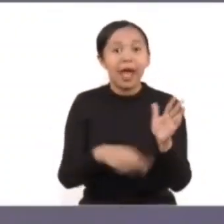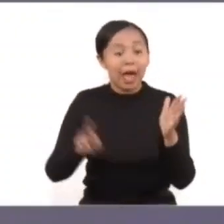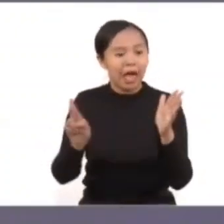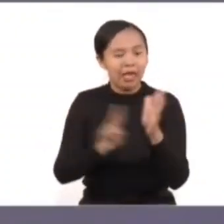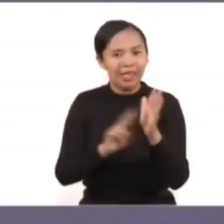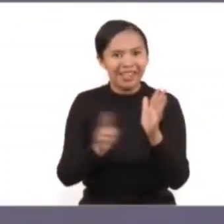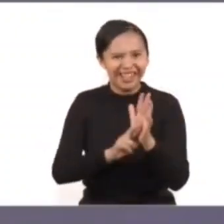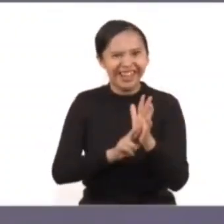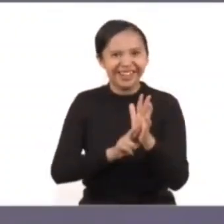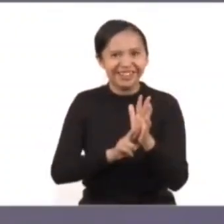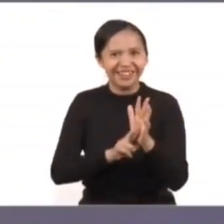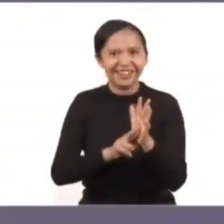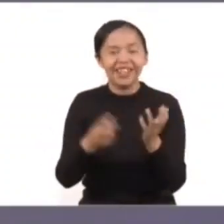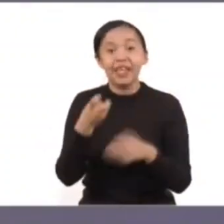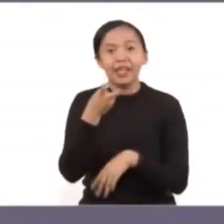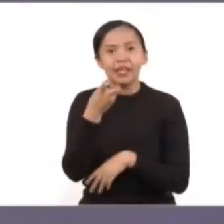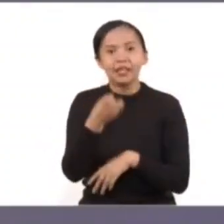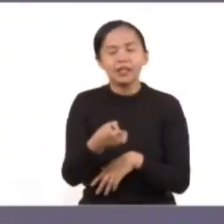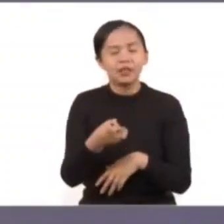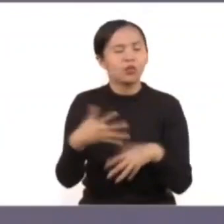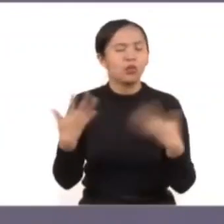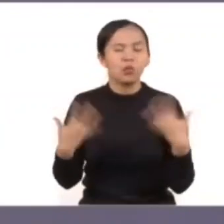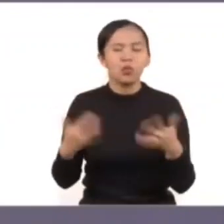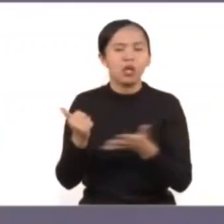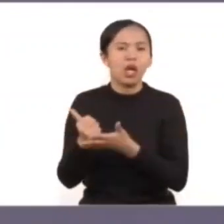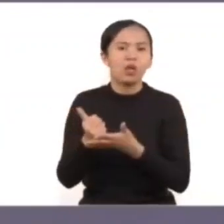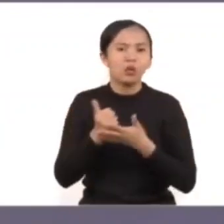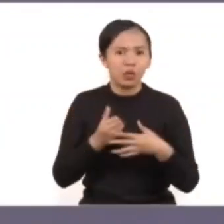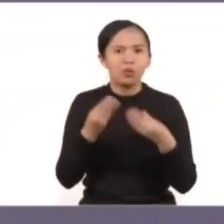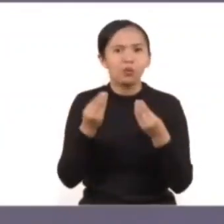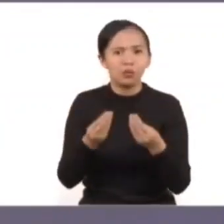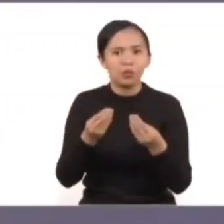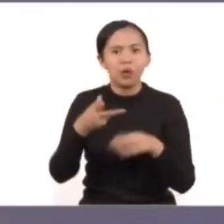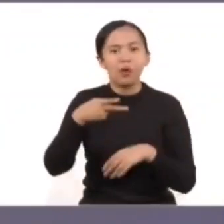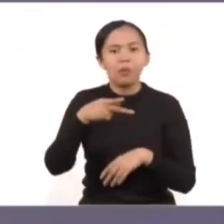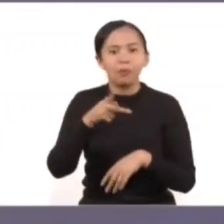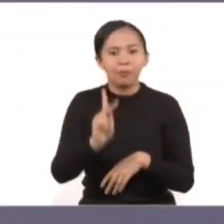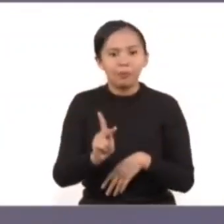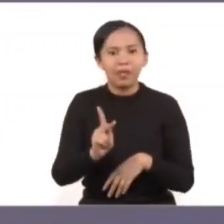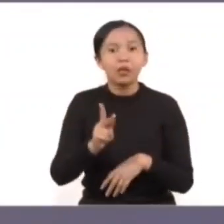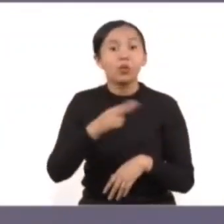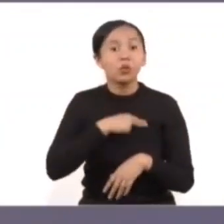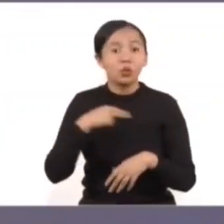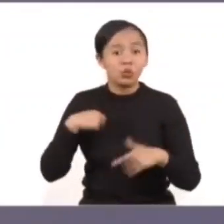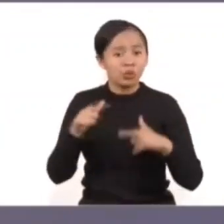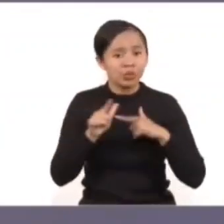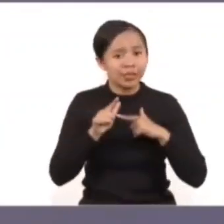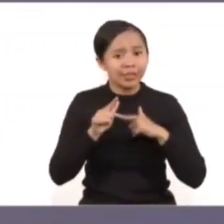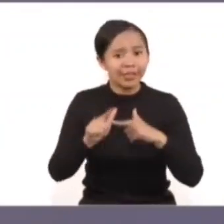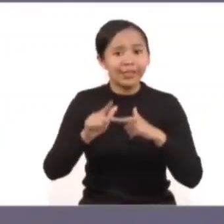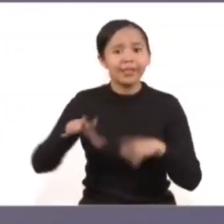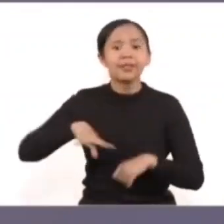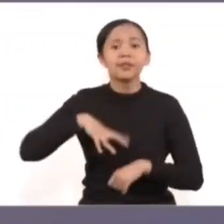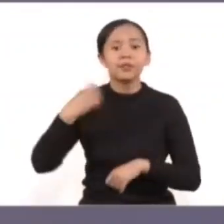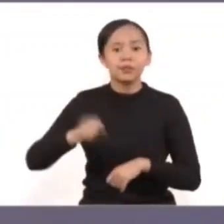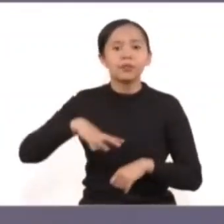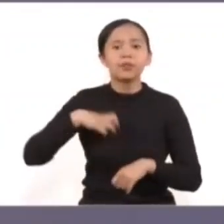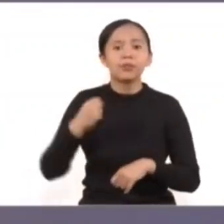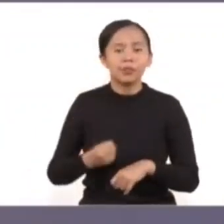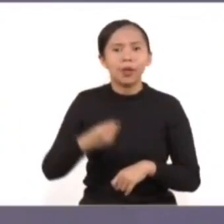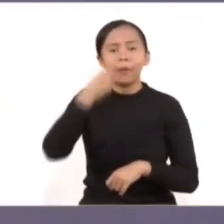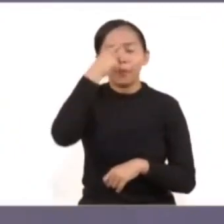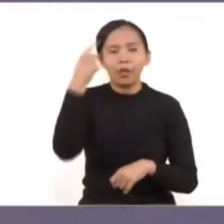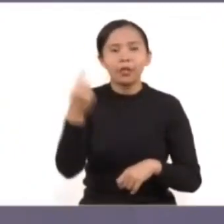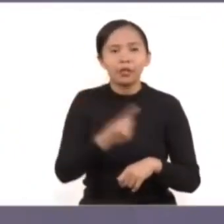ha sido una herramienta, pero no es una camisa de fuerza, que seguimos implementando